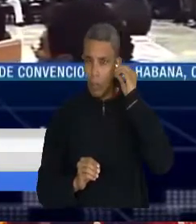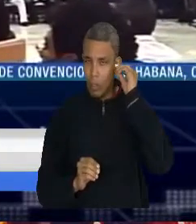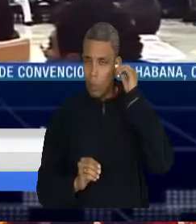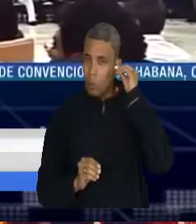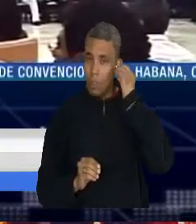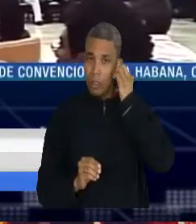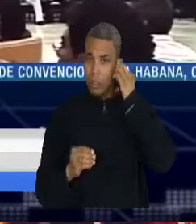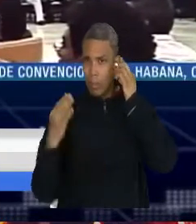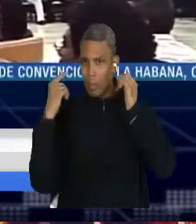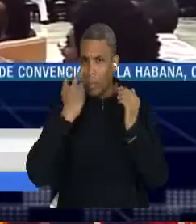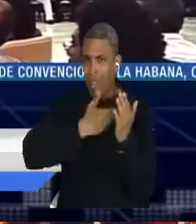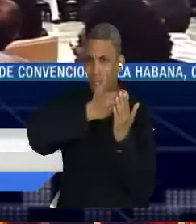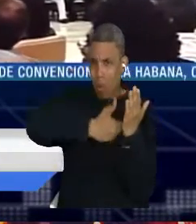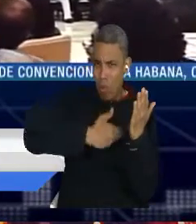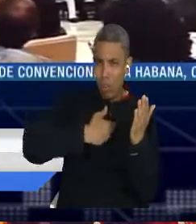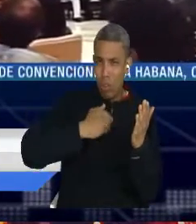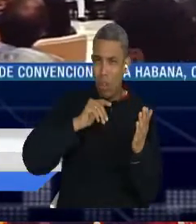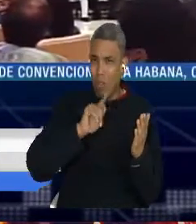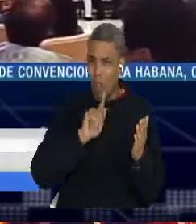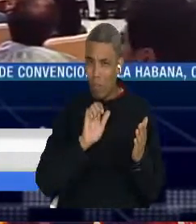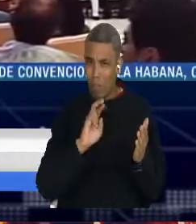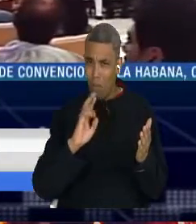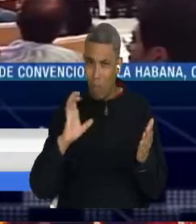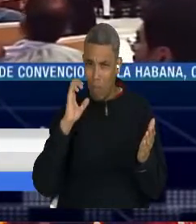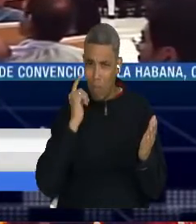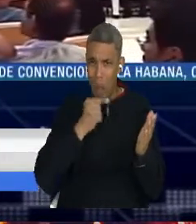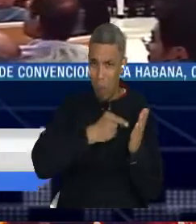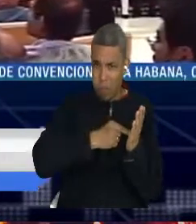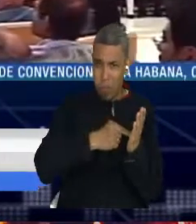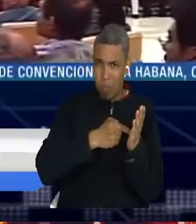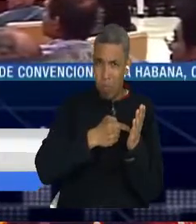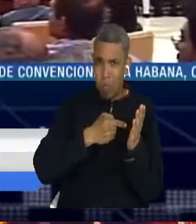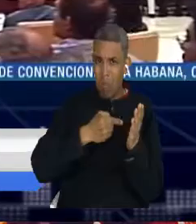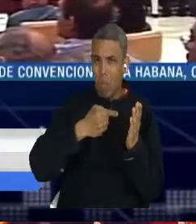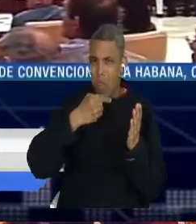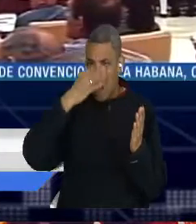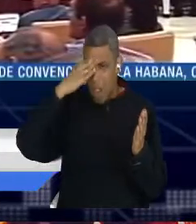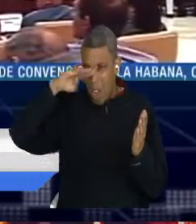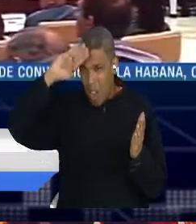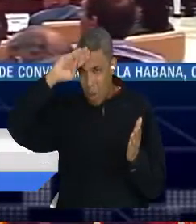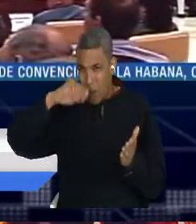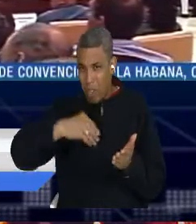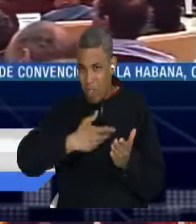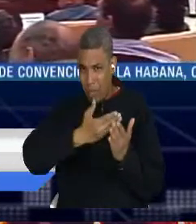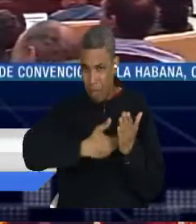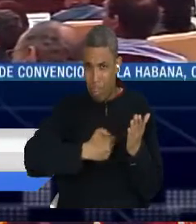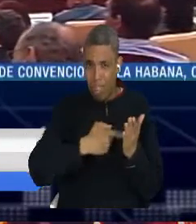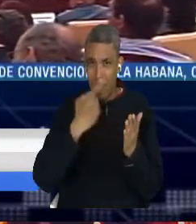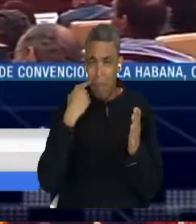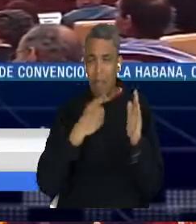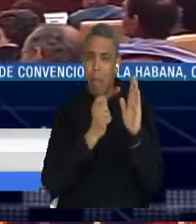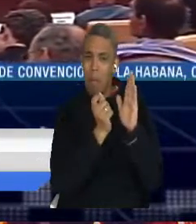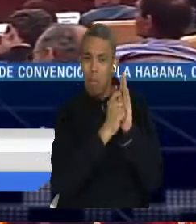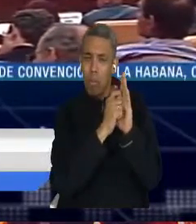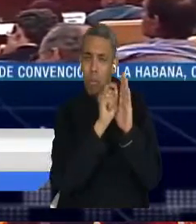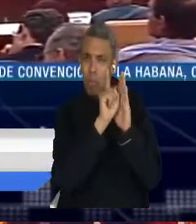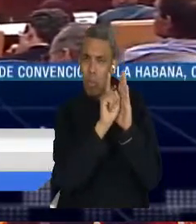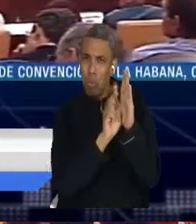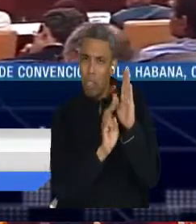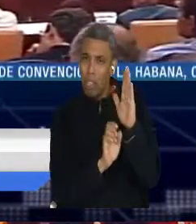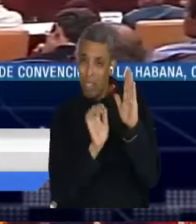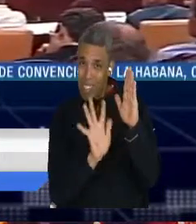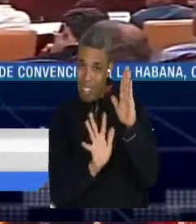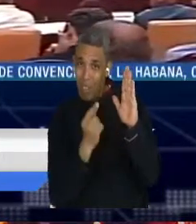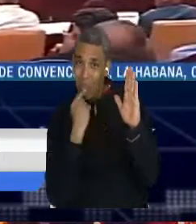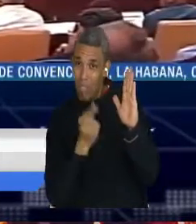podremos decir que ya comenzó a echarse a andar los primeros procesos donde el